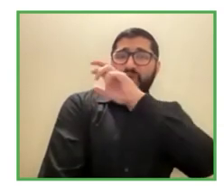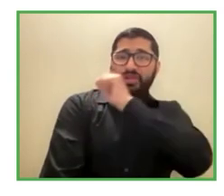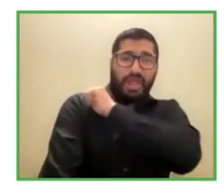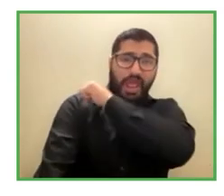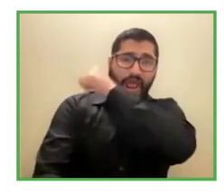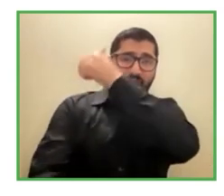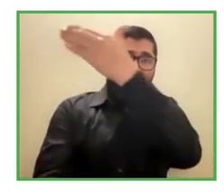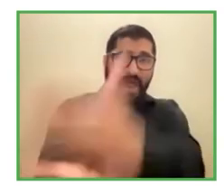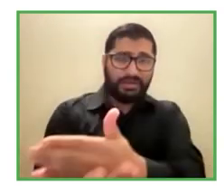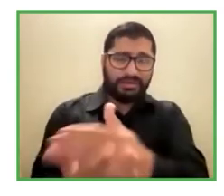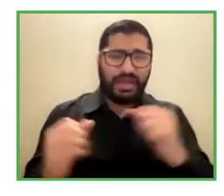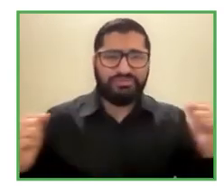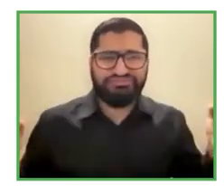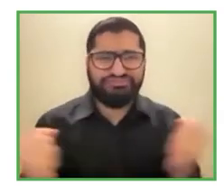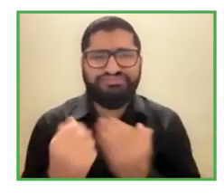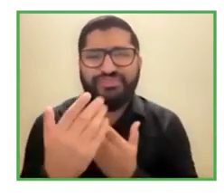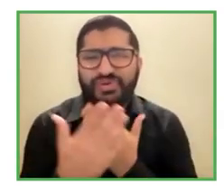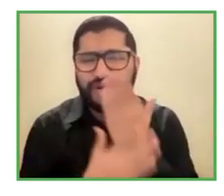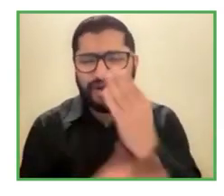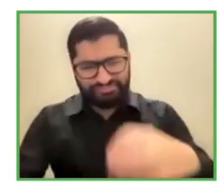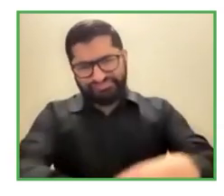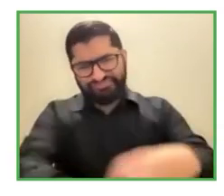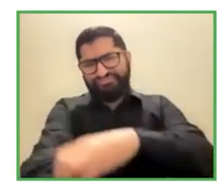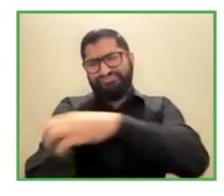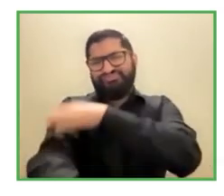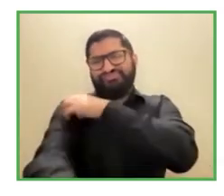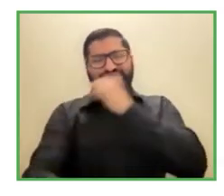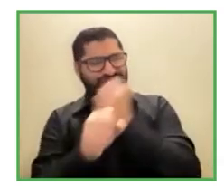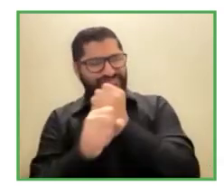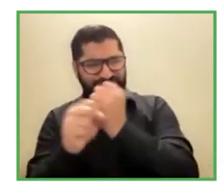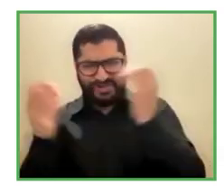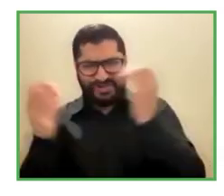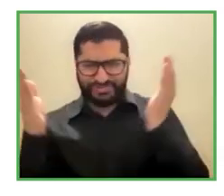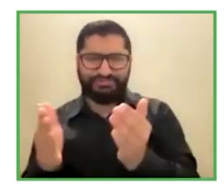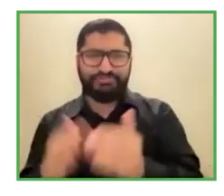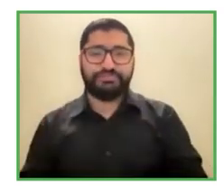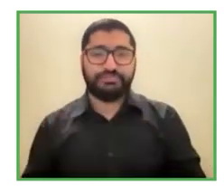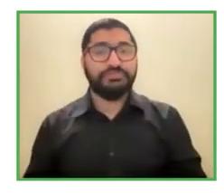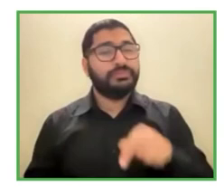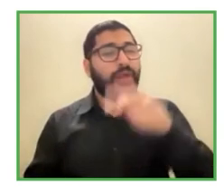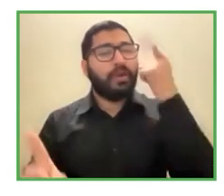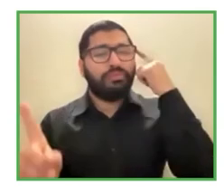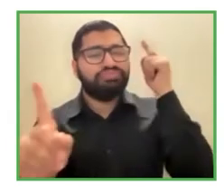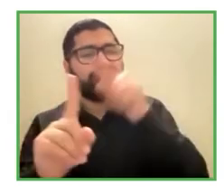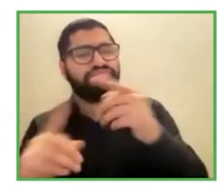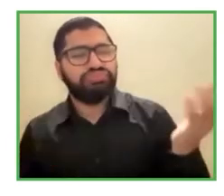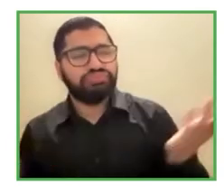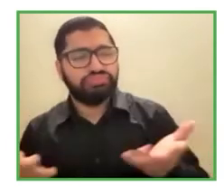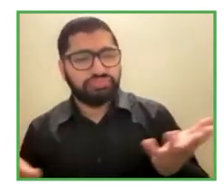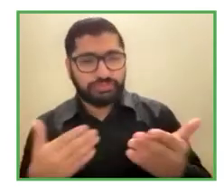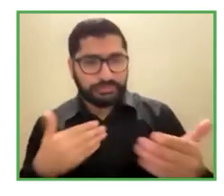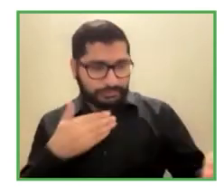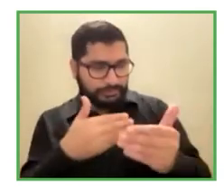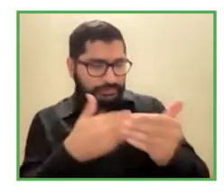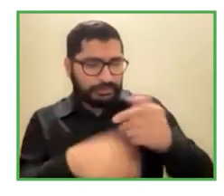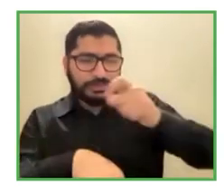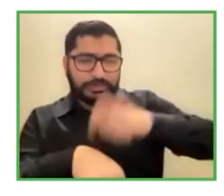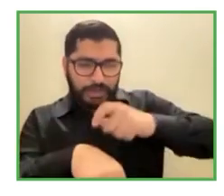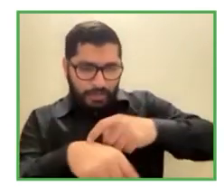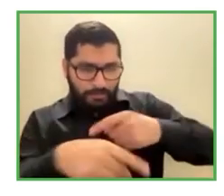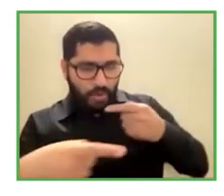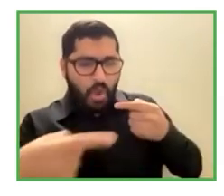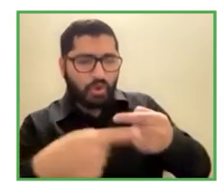y el objetivo nuestro a mediano plazo pero son cosas que ojalá que se vayan dando digamos es